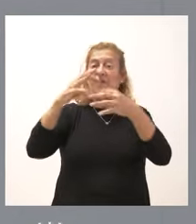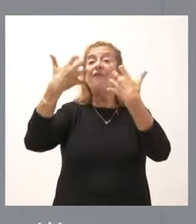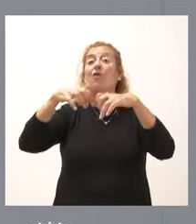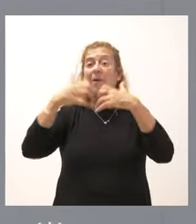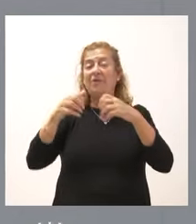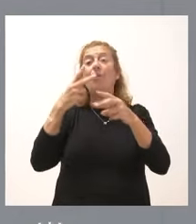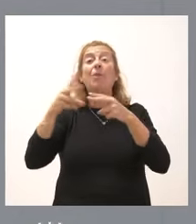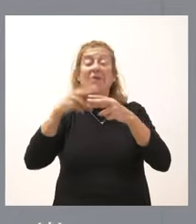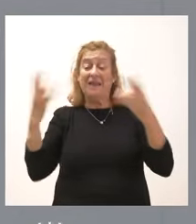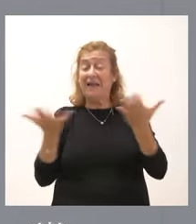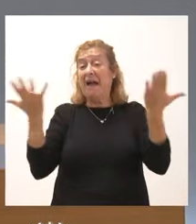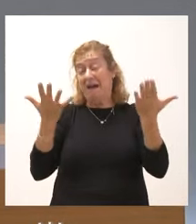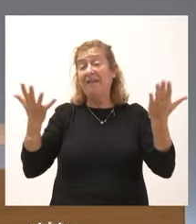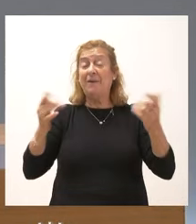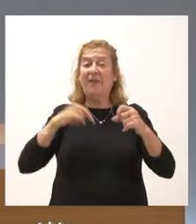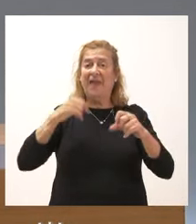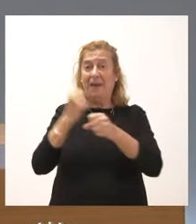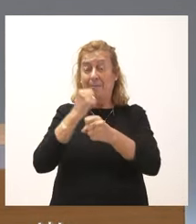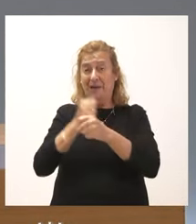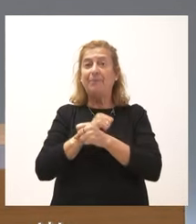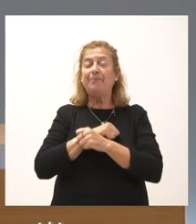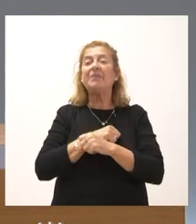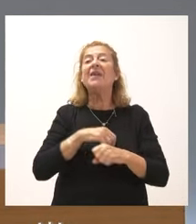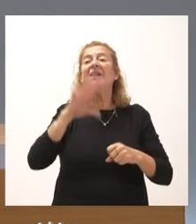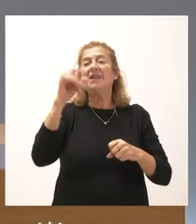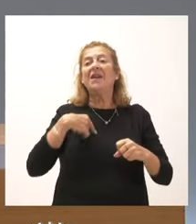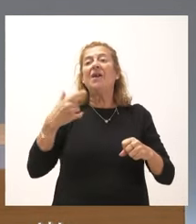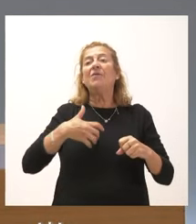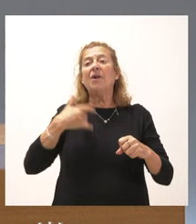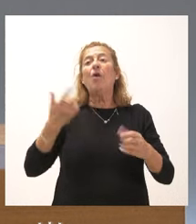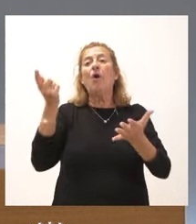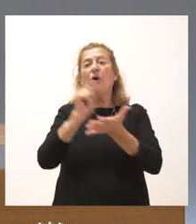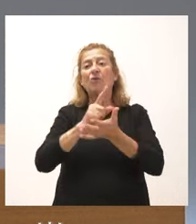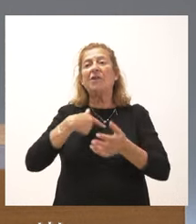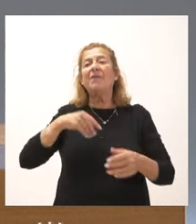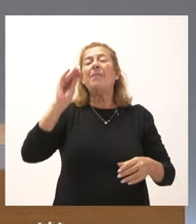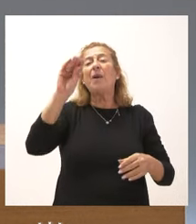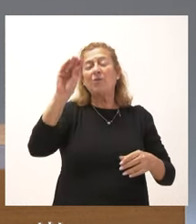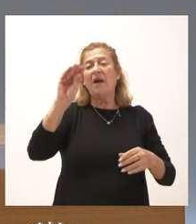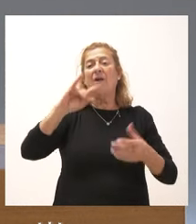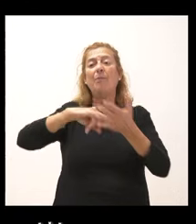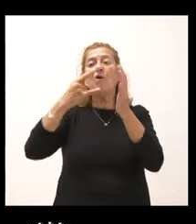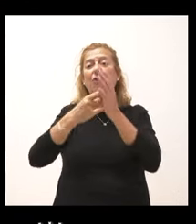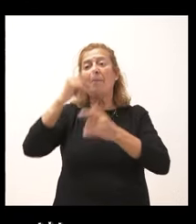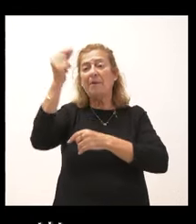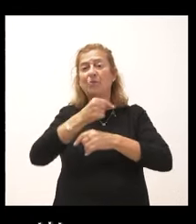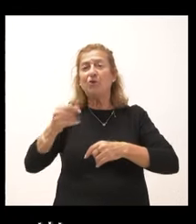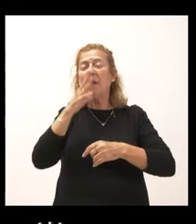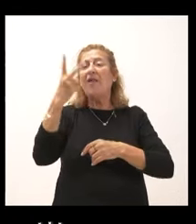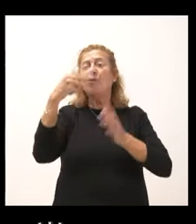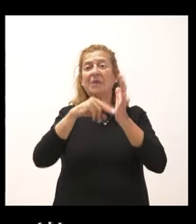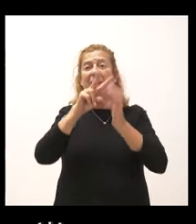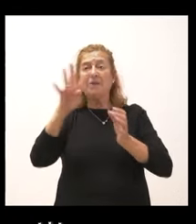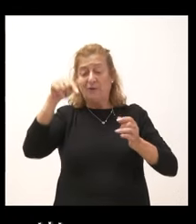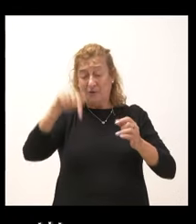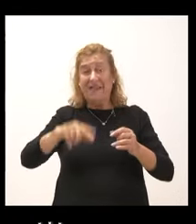políticas activas de empleo. Sí, a me gustaría volverle a preguntar por el proyecto de presupuestos para 2024. Esta semana han presentado sus